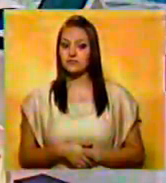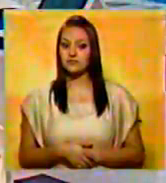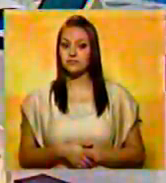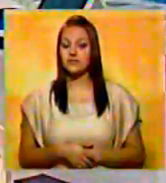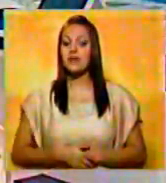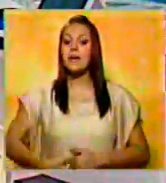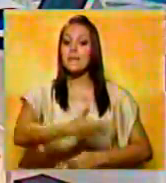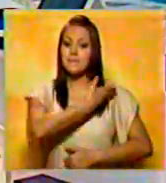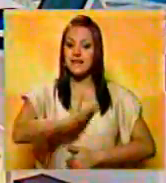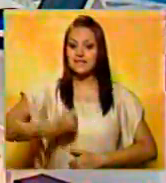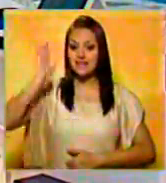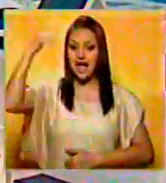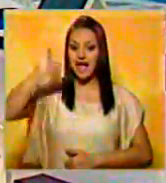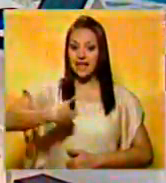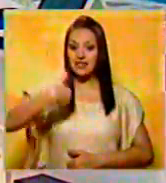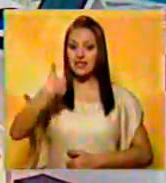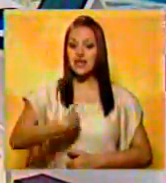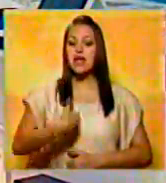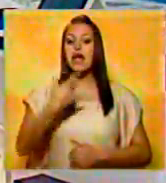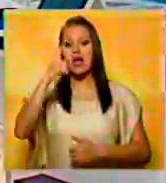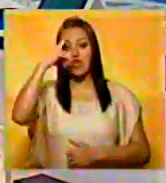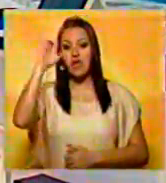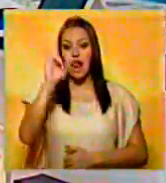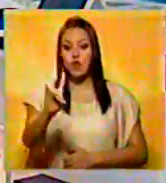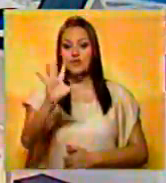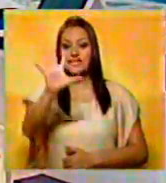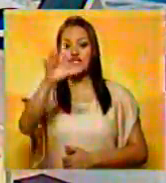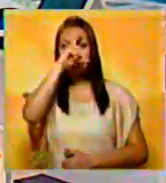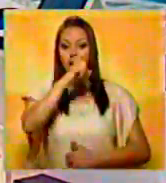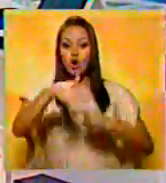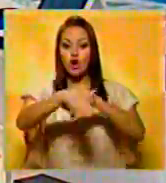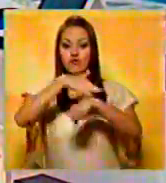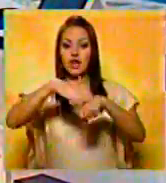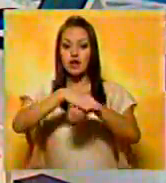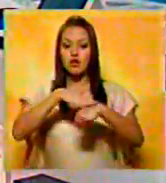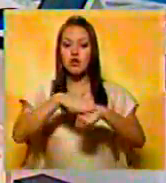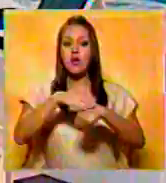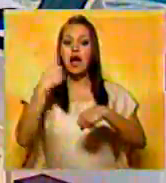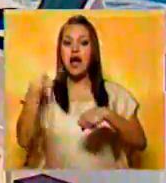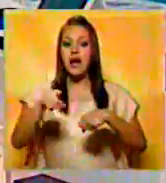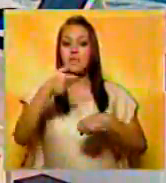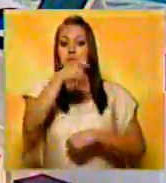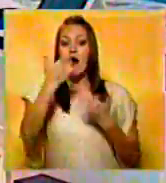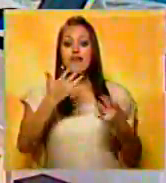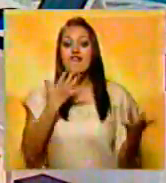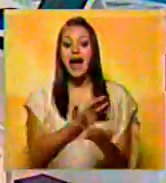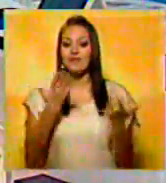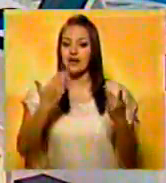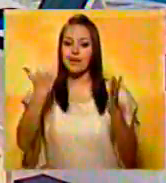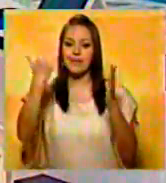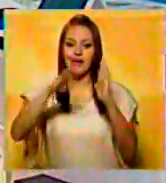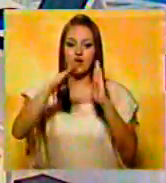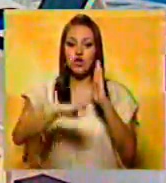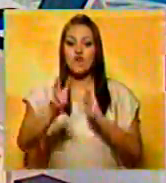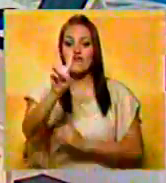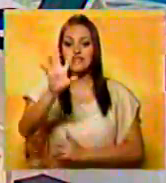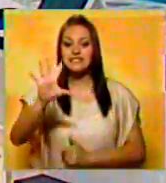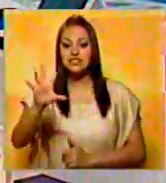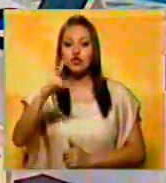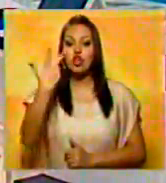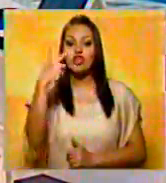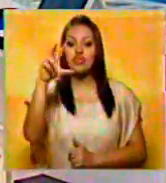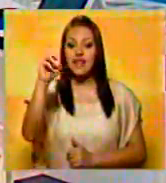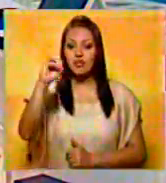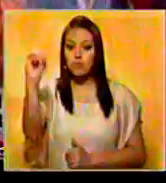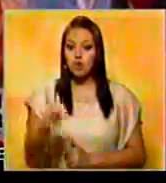La presidenta de Argentina, Cristina Fernández, cumple este lunes cinco años de gobierno con una caída en su popularidad entre 25 y 30 por ciento según